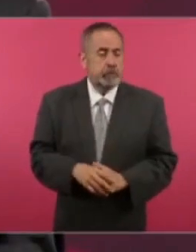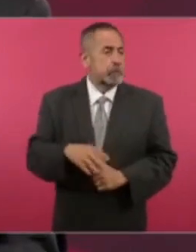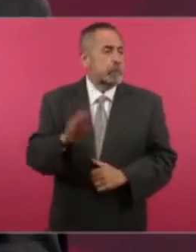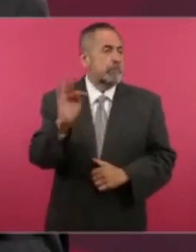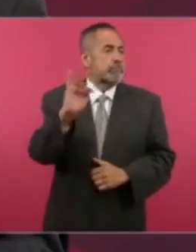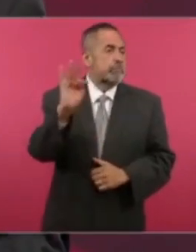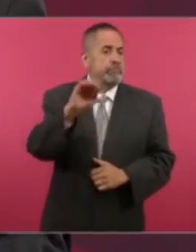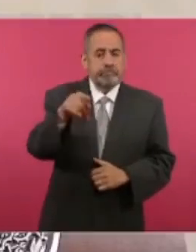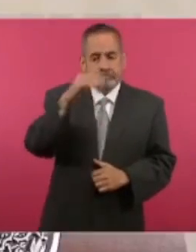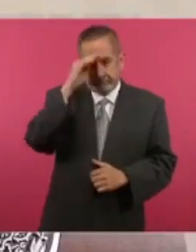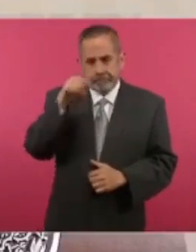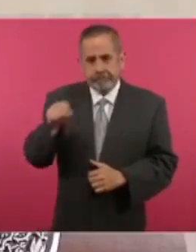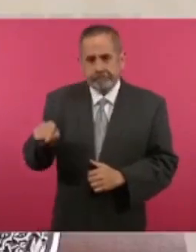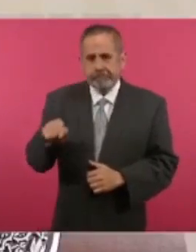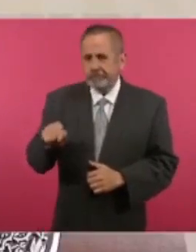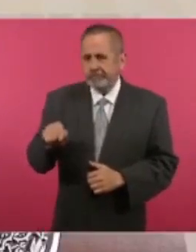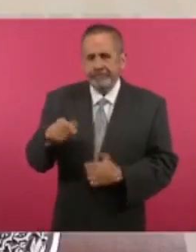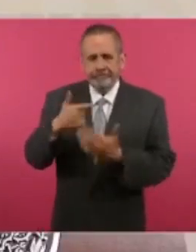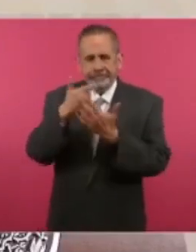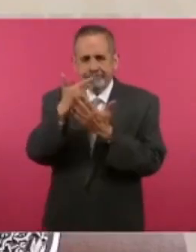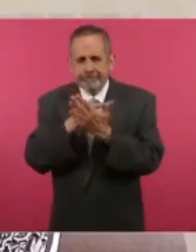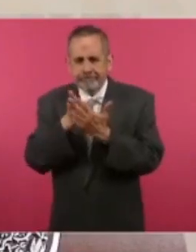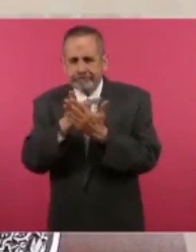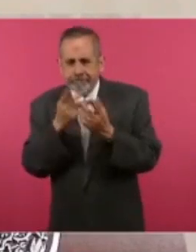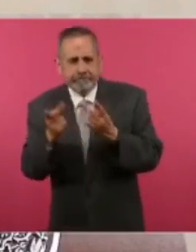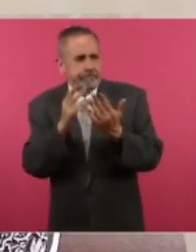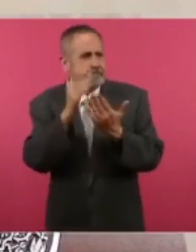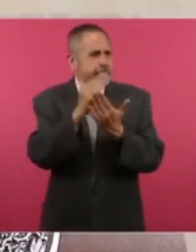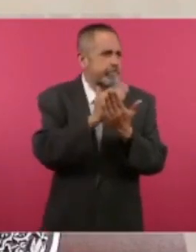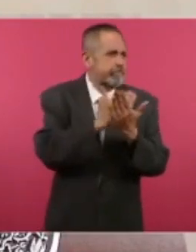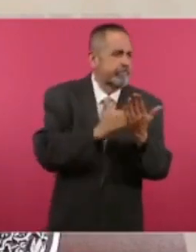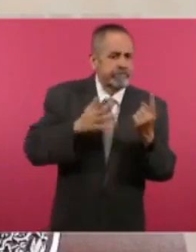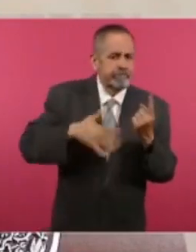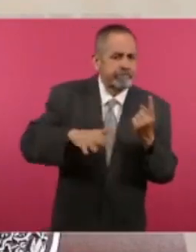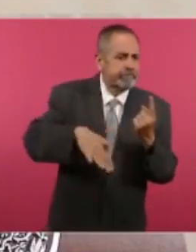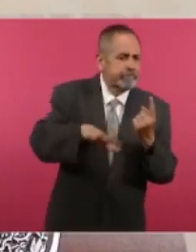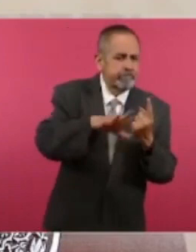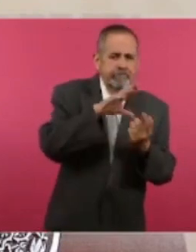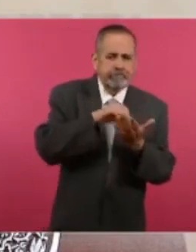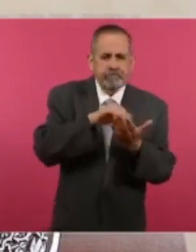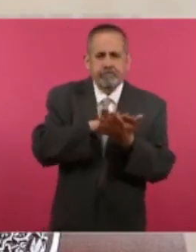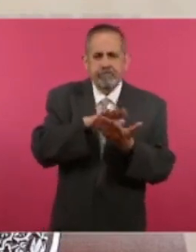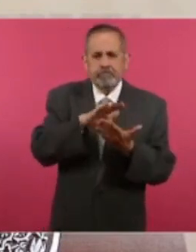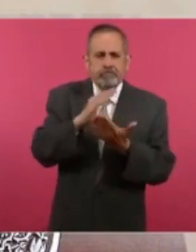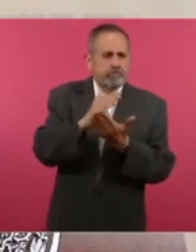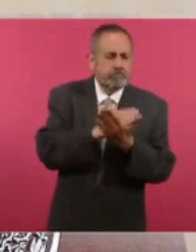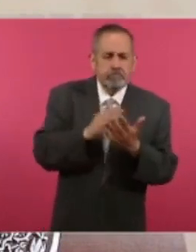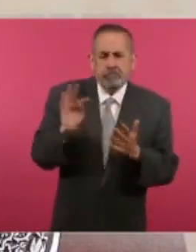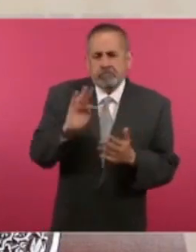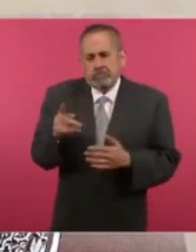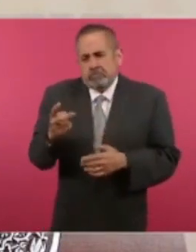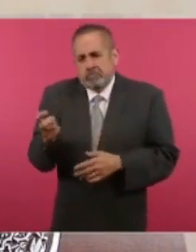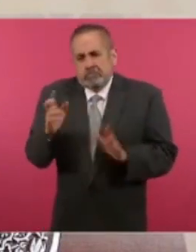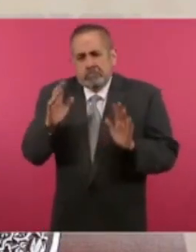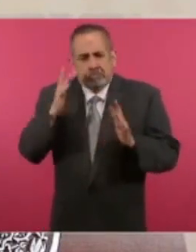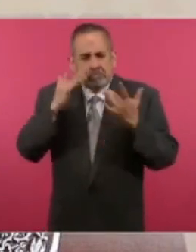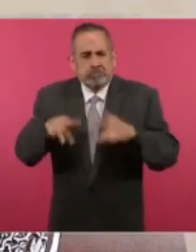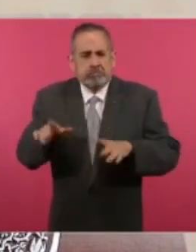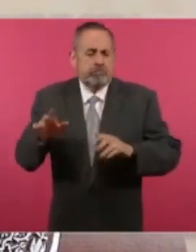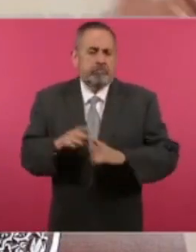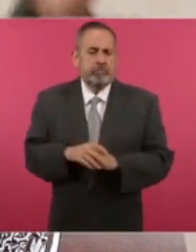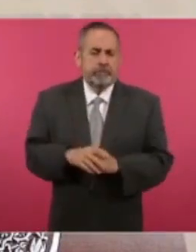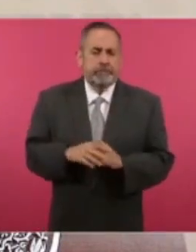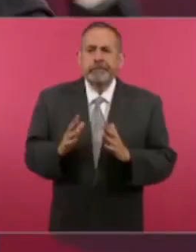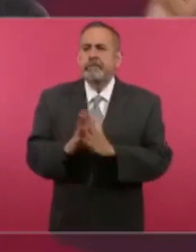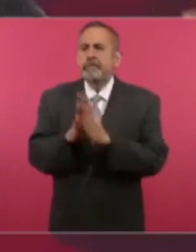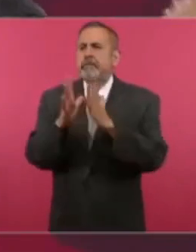el censo o la búsqueda que se está llevando a cabo en todos lados y que